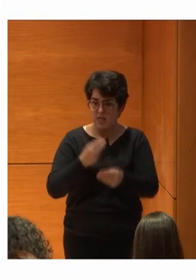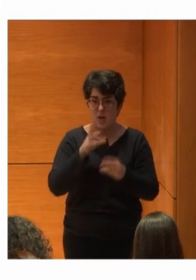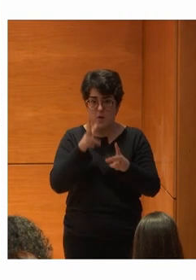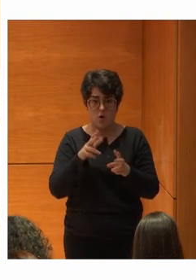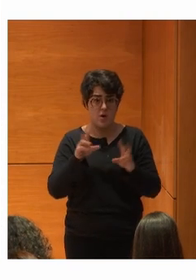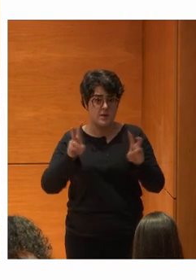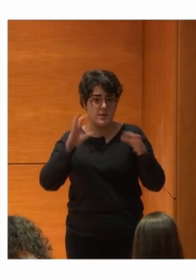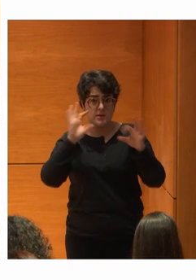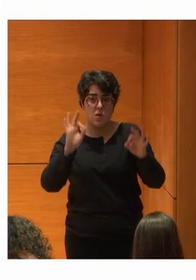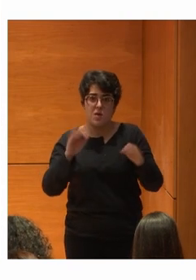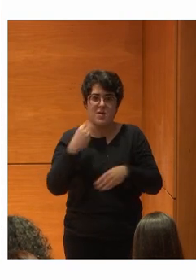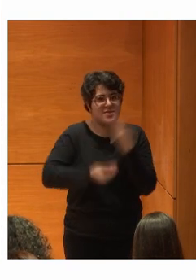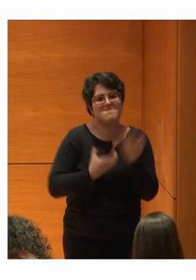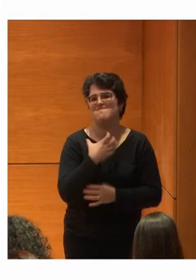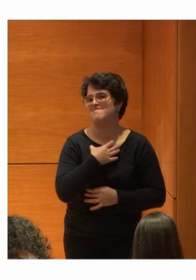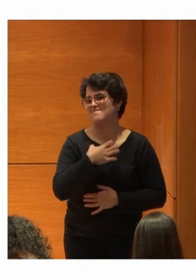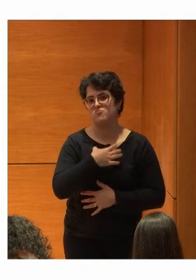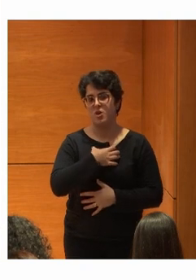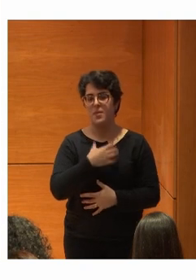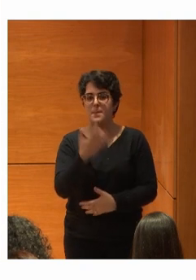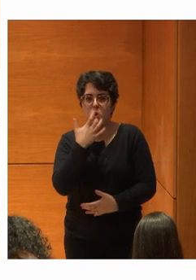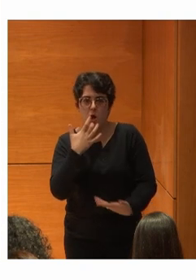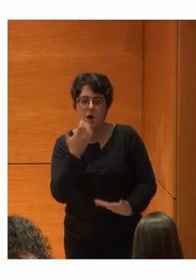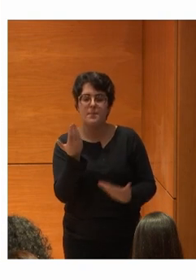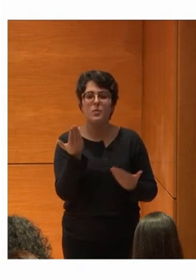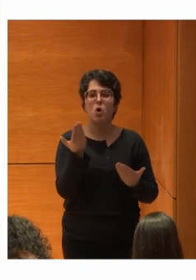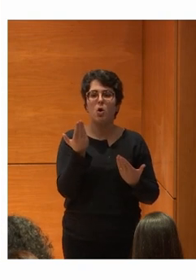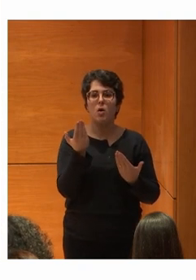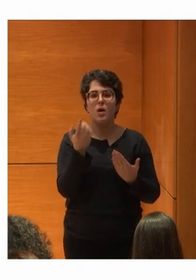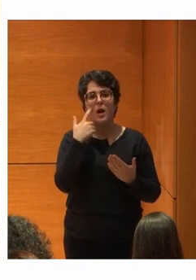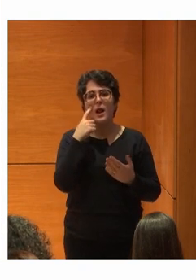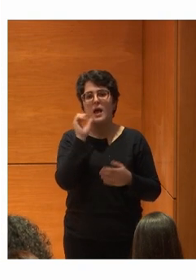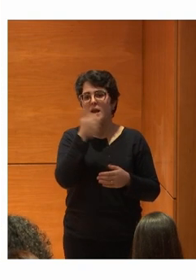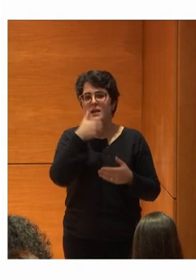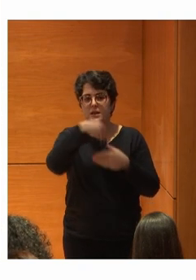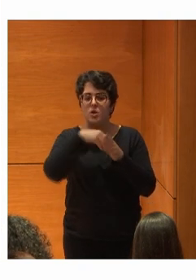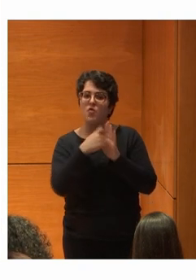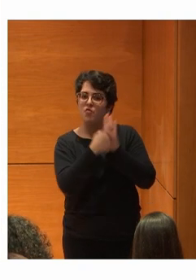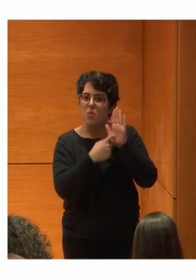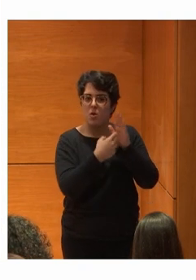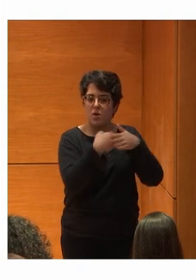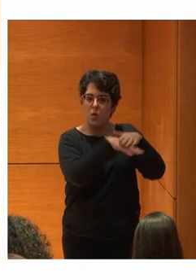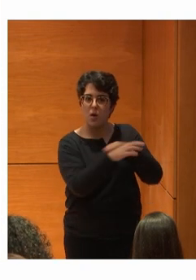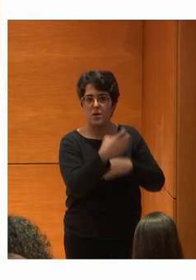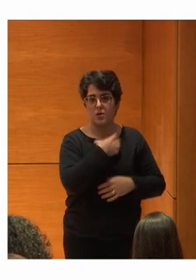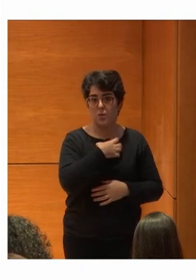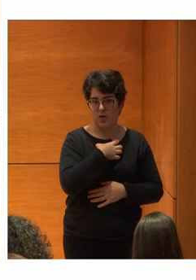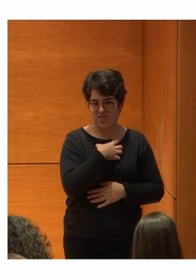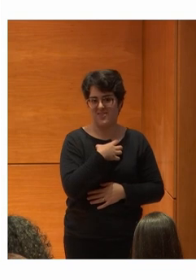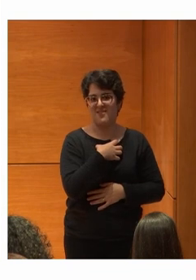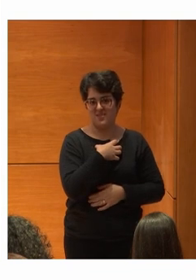seguridad no podemos hacer Cosas como guardar las credenciales en un formulario Eso no debemos hacerlo